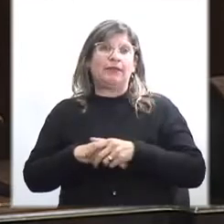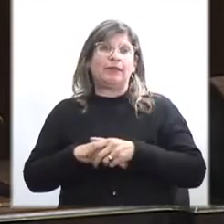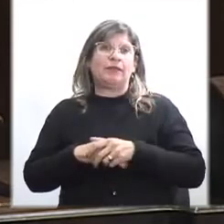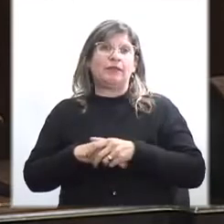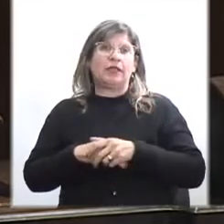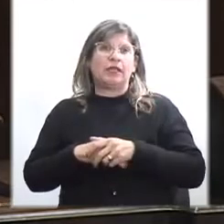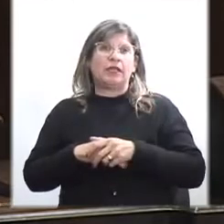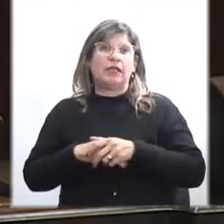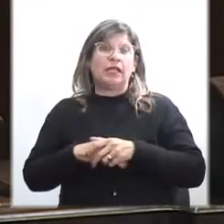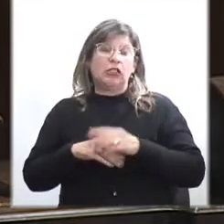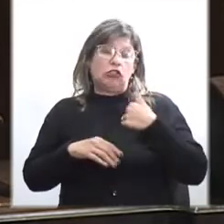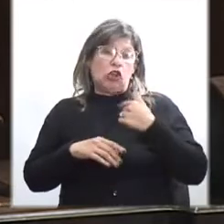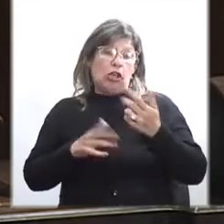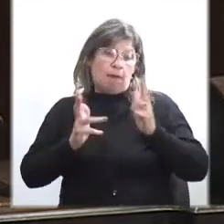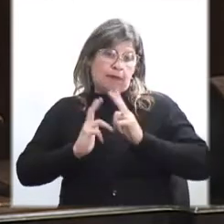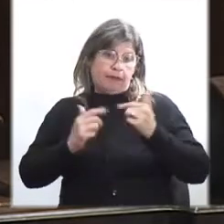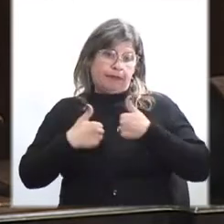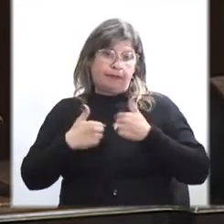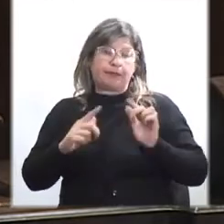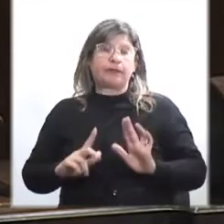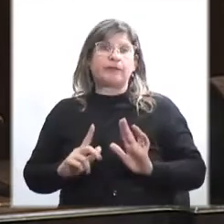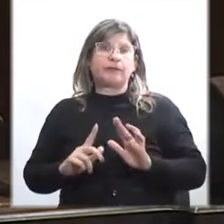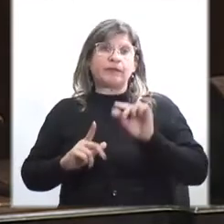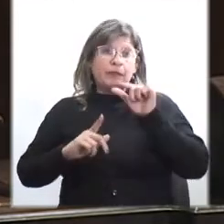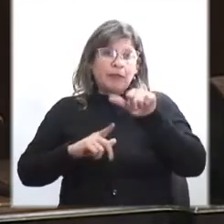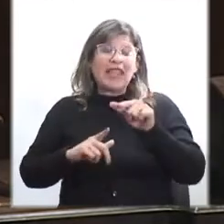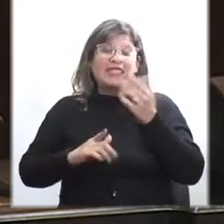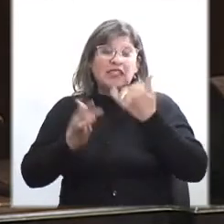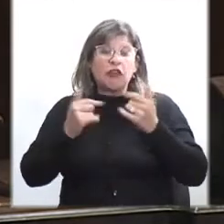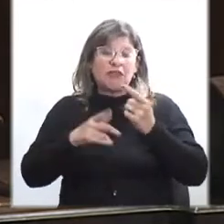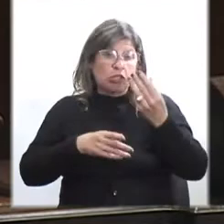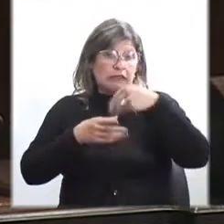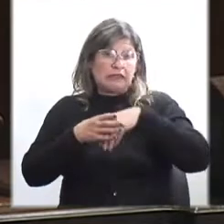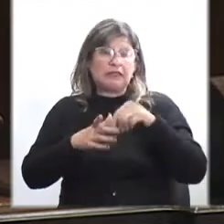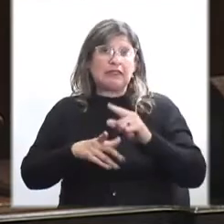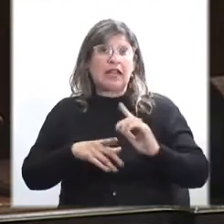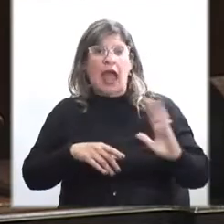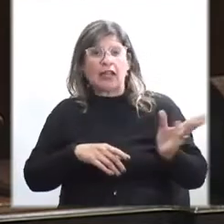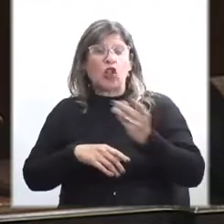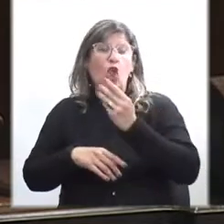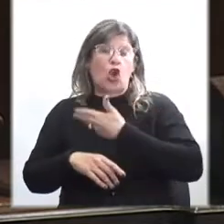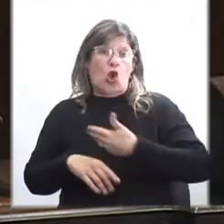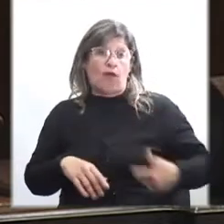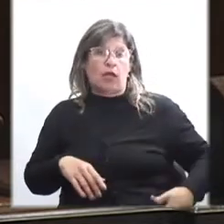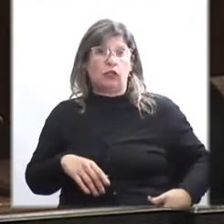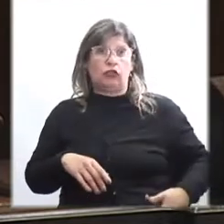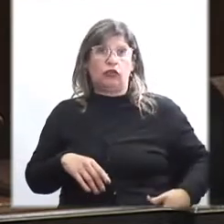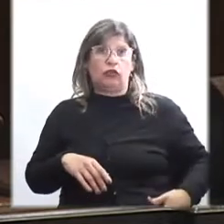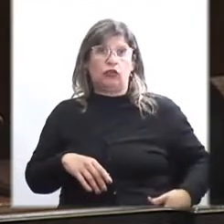según la información que tengo, esa información involucra a todos los gobiernos.